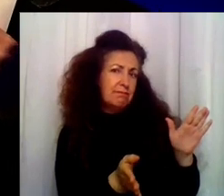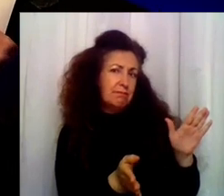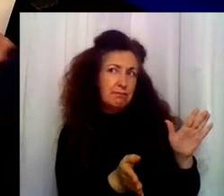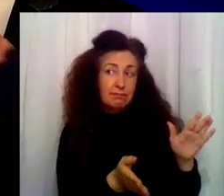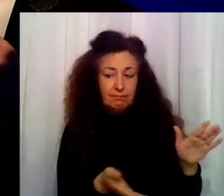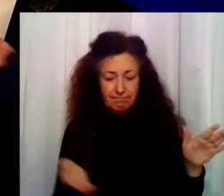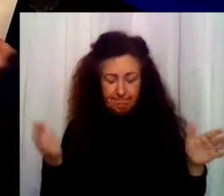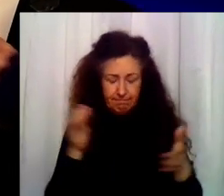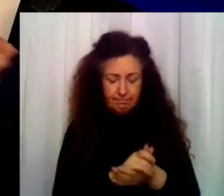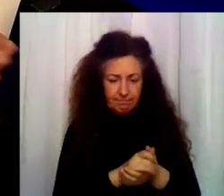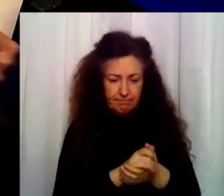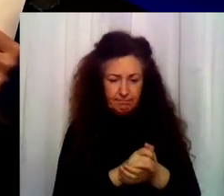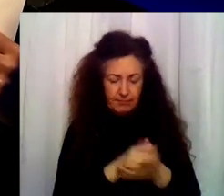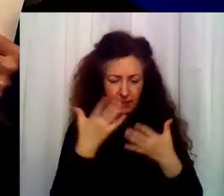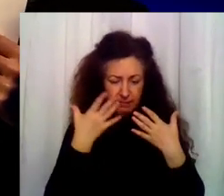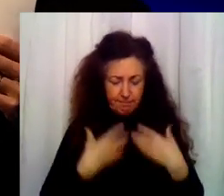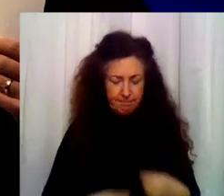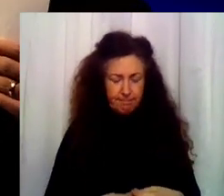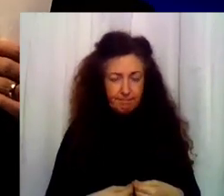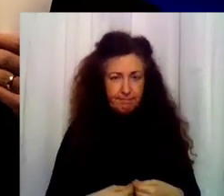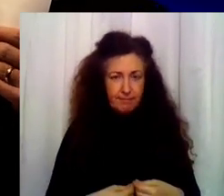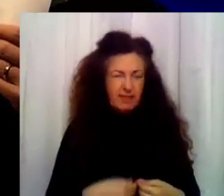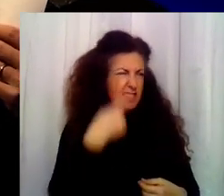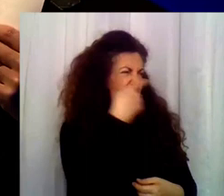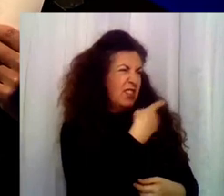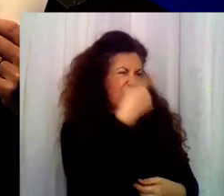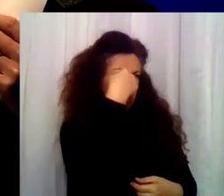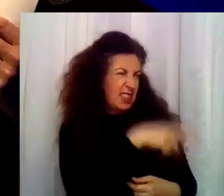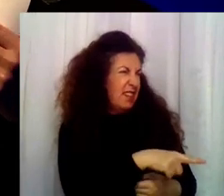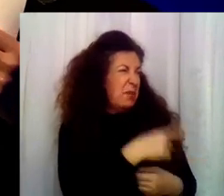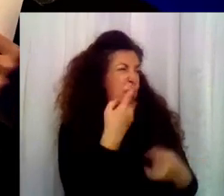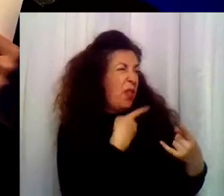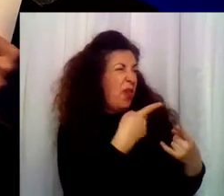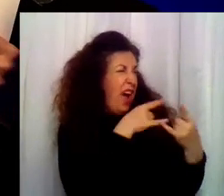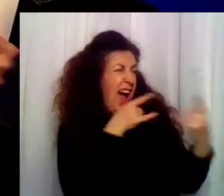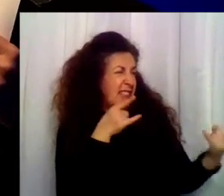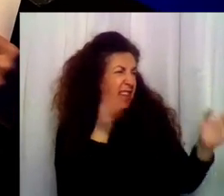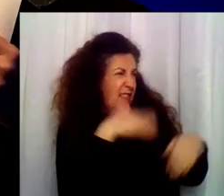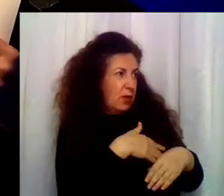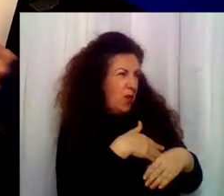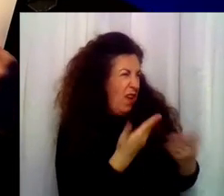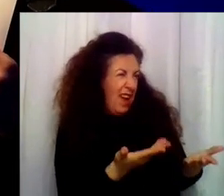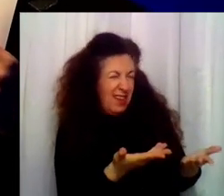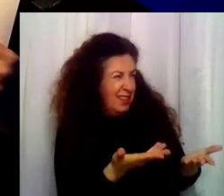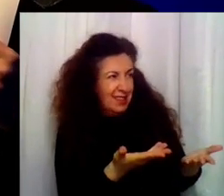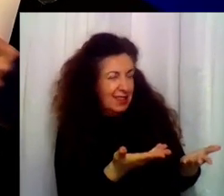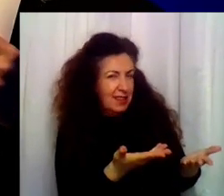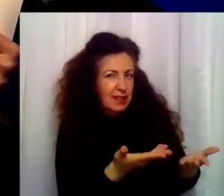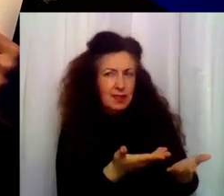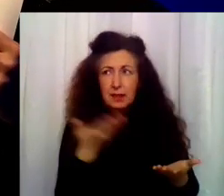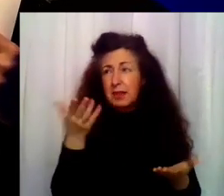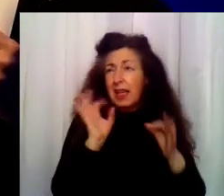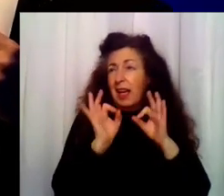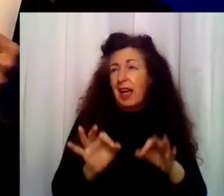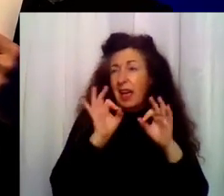Joder. Joder. Los dos sabemos que nos sentimos atracción el uno por el otro. Pero eso es... Es lo